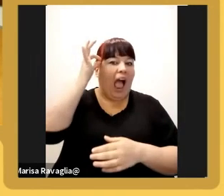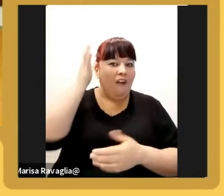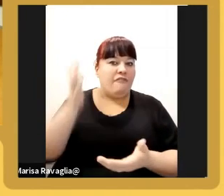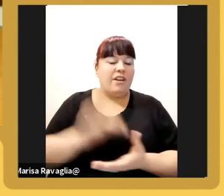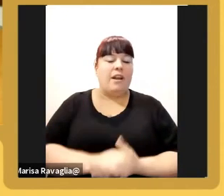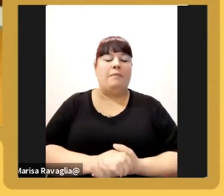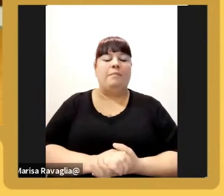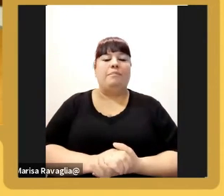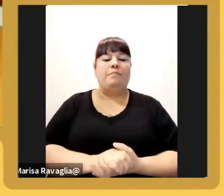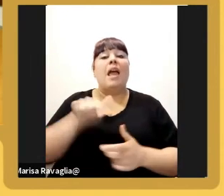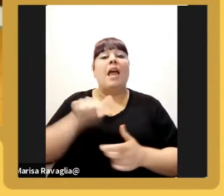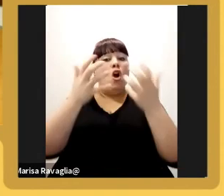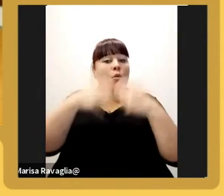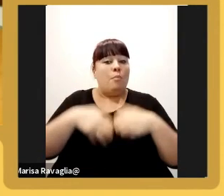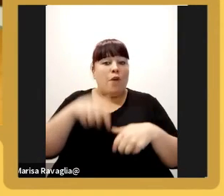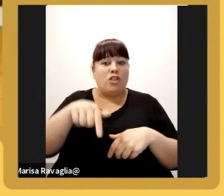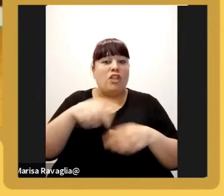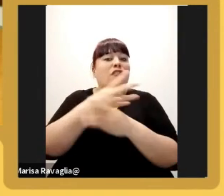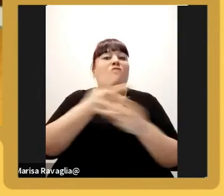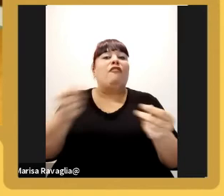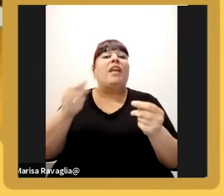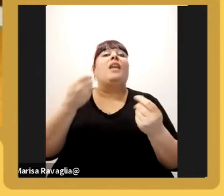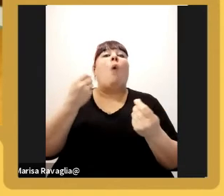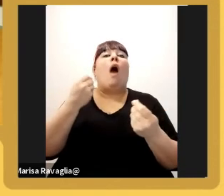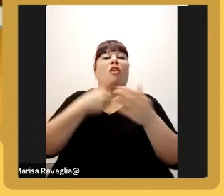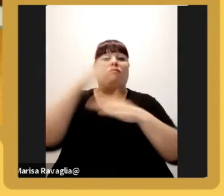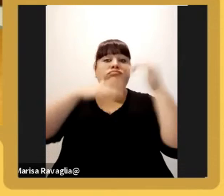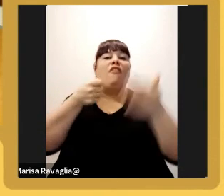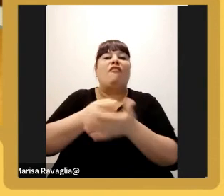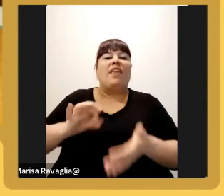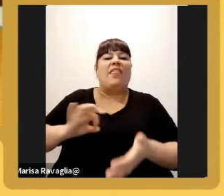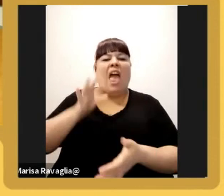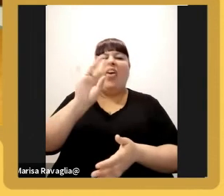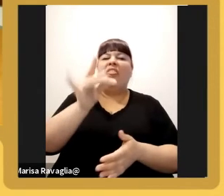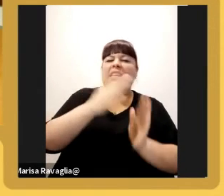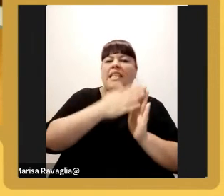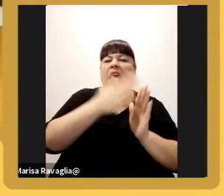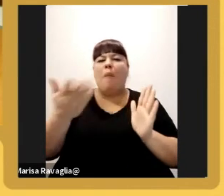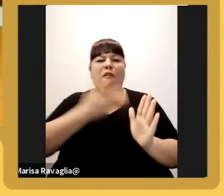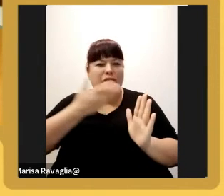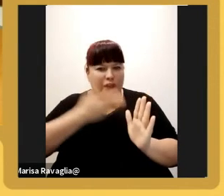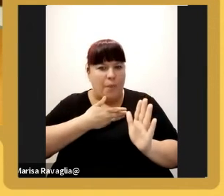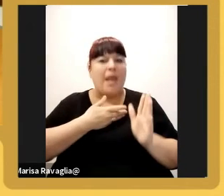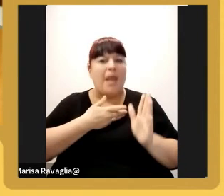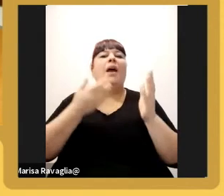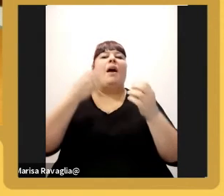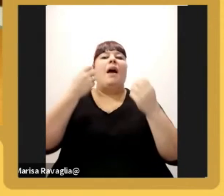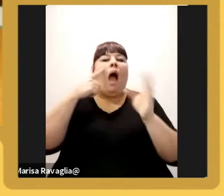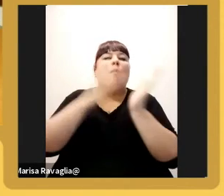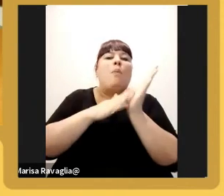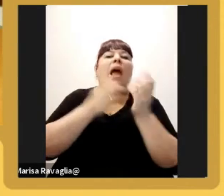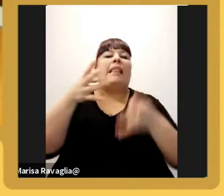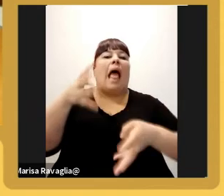este proyecto va a estar listo para fin de año yo creo que entre diciembre y febrero se pondrán las pruebas de las máquinas